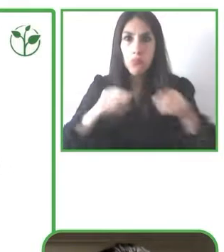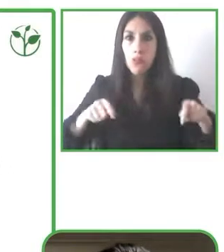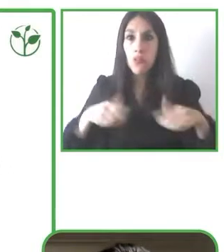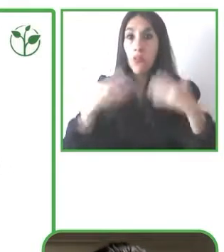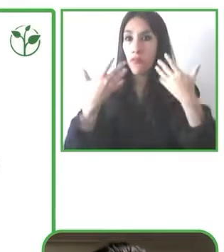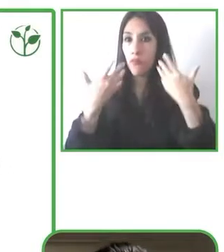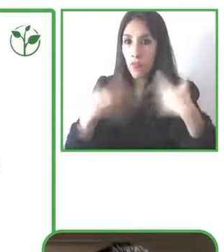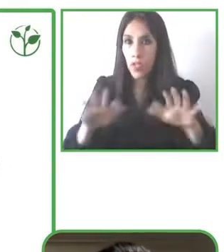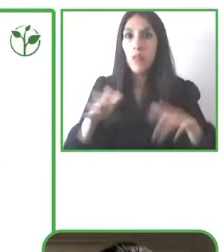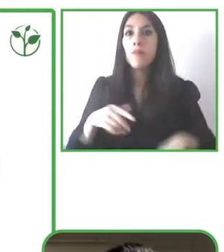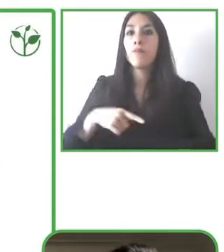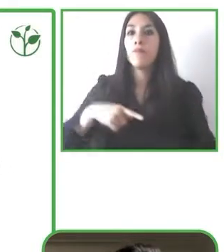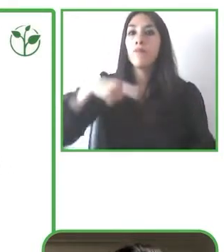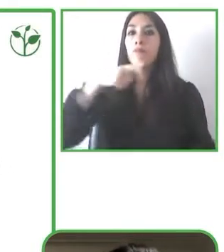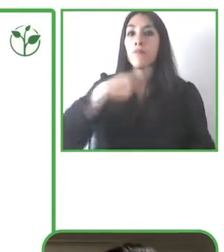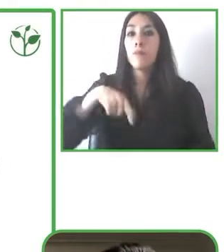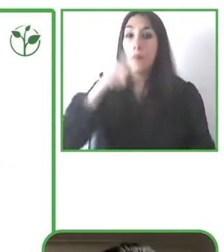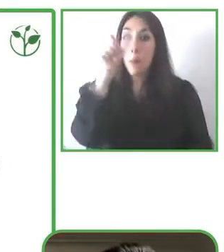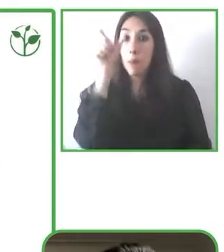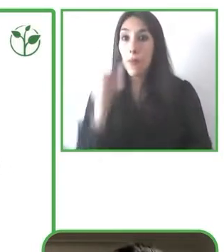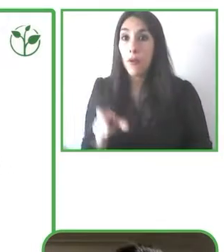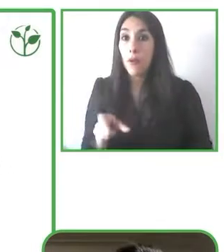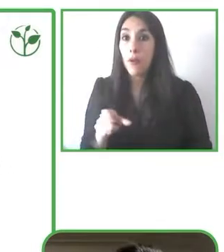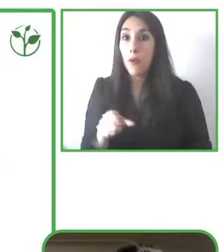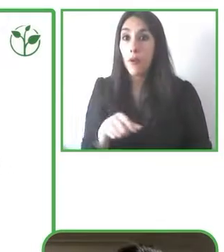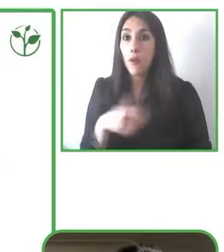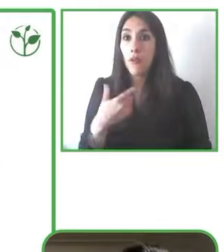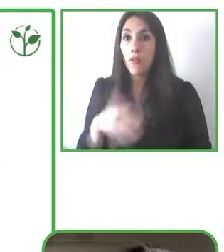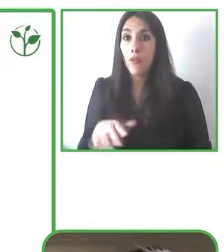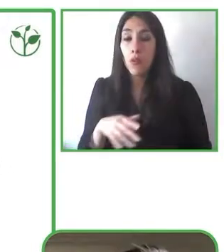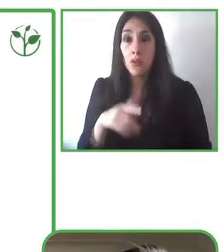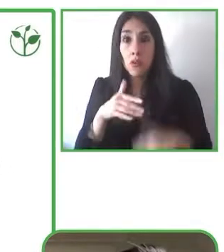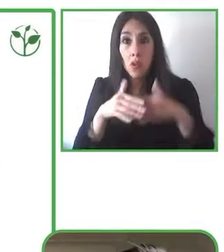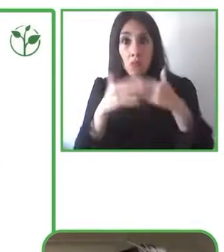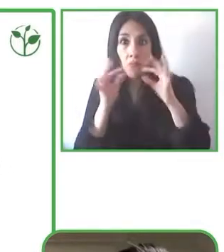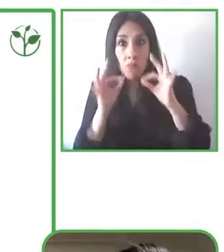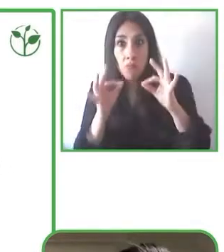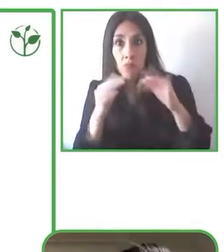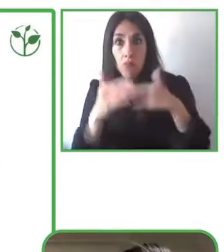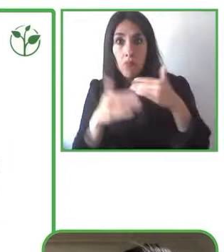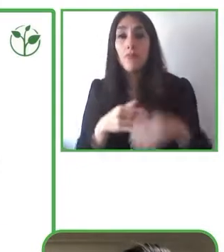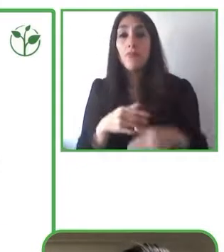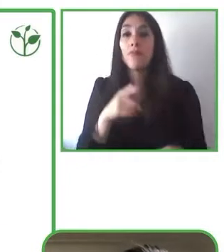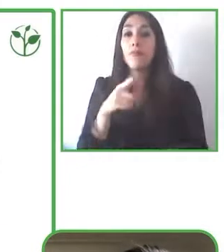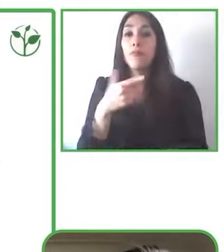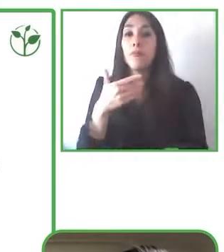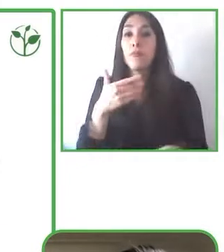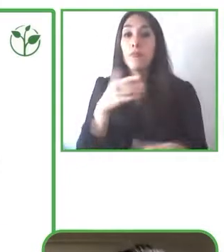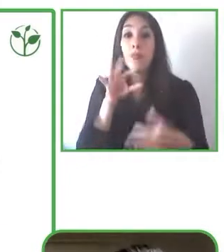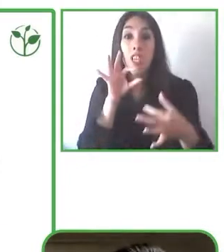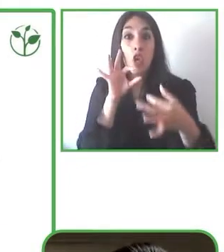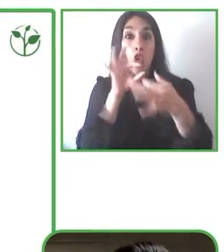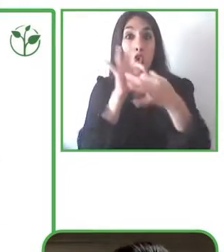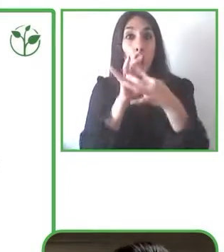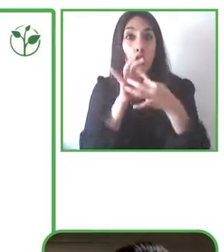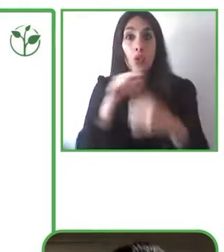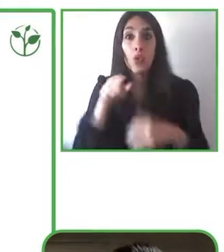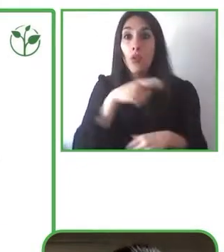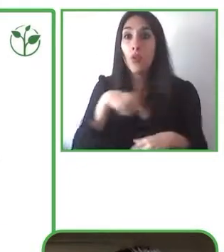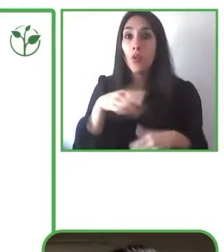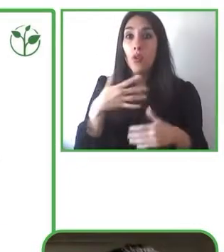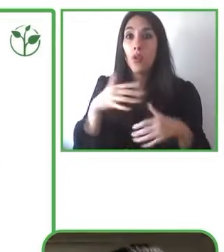Wi-Fi de su casa, pueden buscar las soluciones, podemos arreglar las cosas desde nuestra oficina y es totalmente